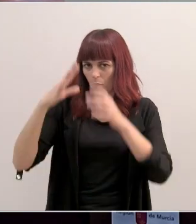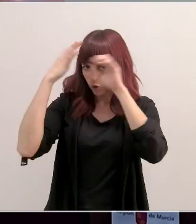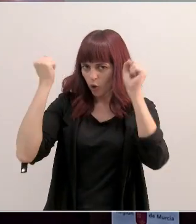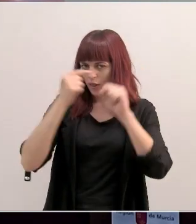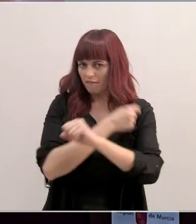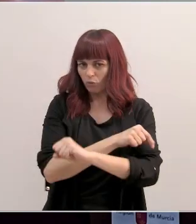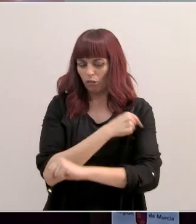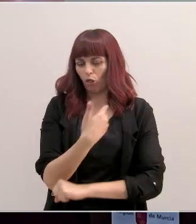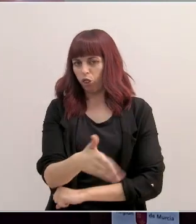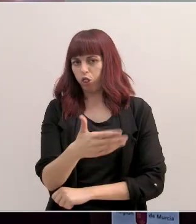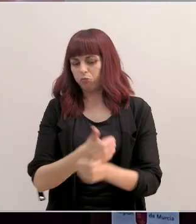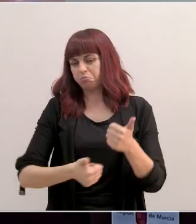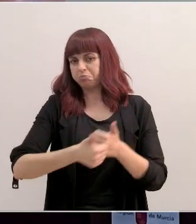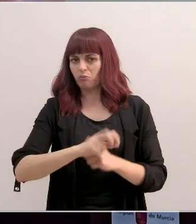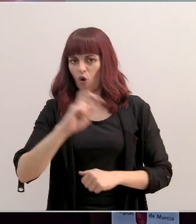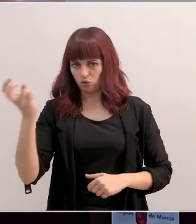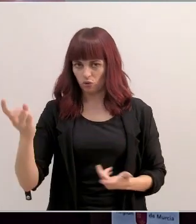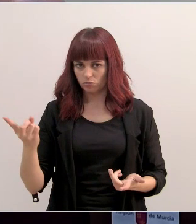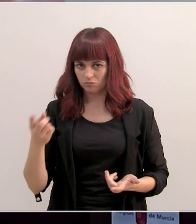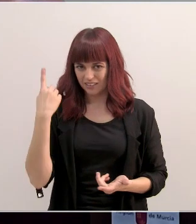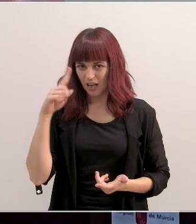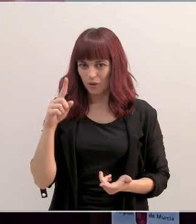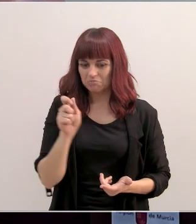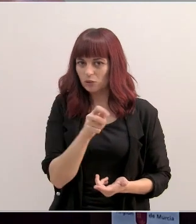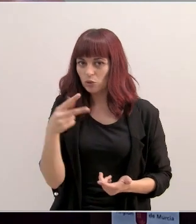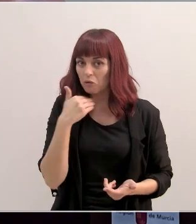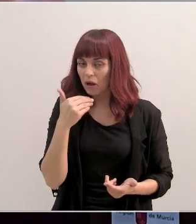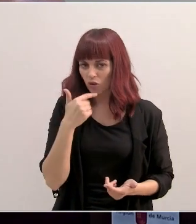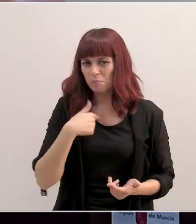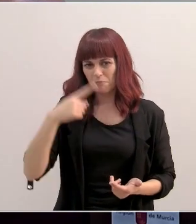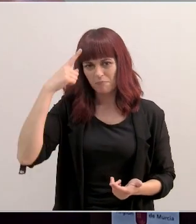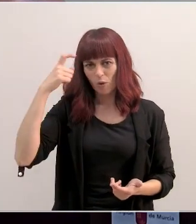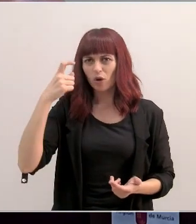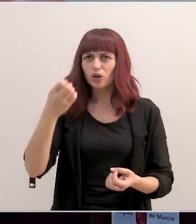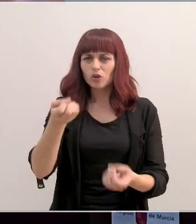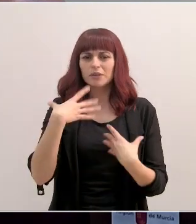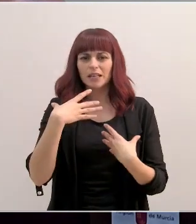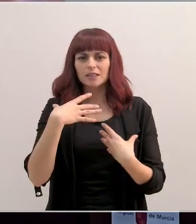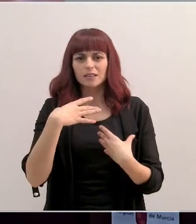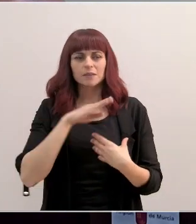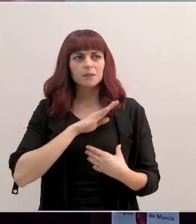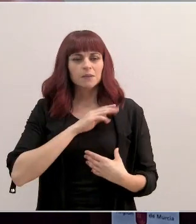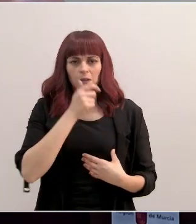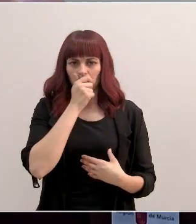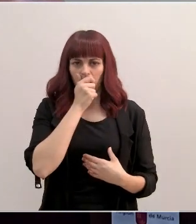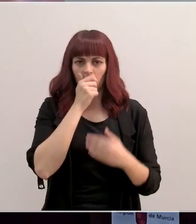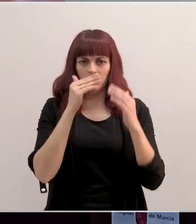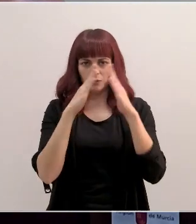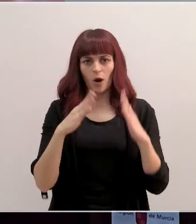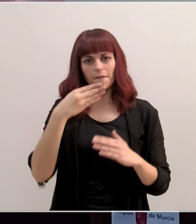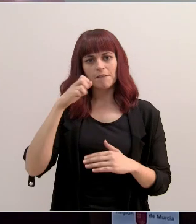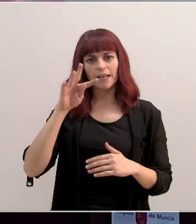vacunación en otros centros? ¿Esas investigaciones han dado ya algún resultado? Recuerdo que nos llegó a comentar, por ejemplo, la del Hogar de Betania.